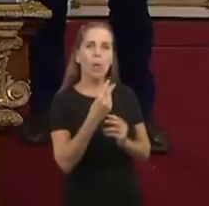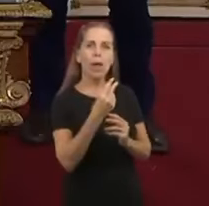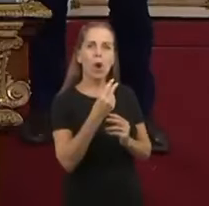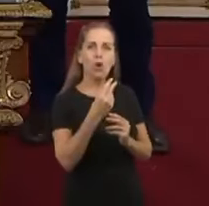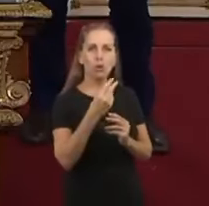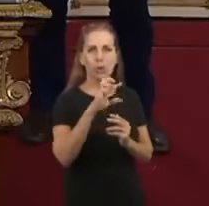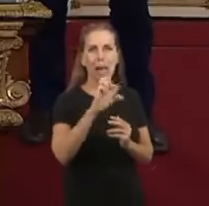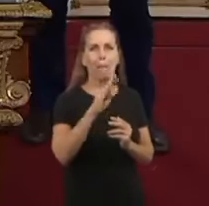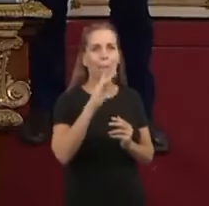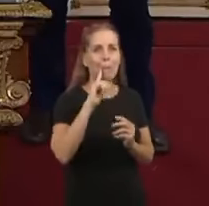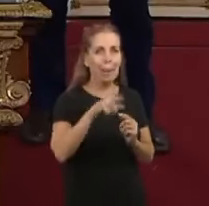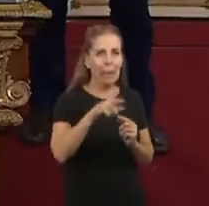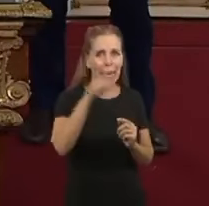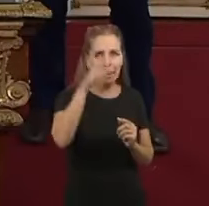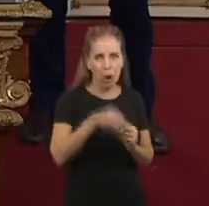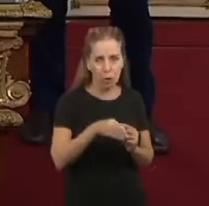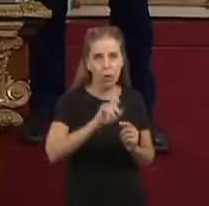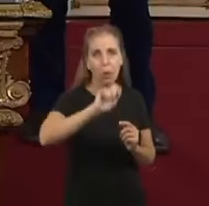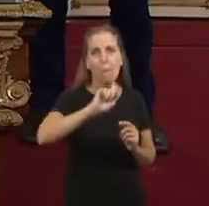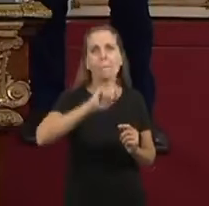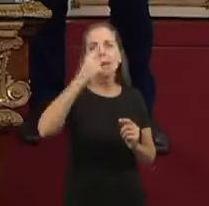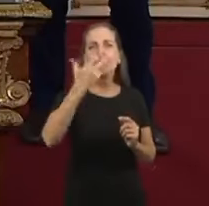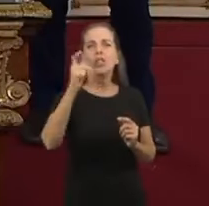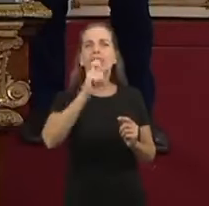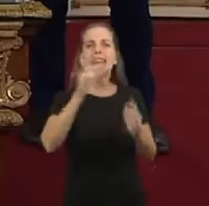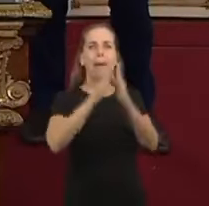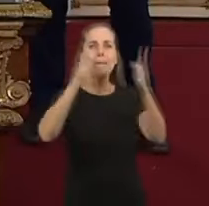del PBI durante el primer trimestre del año.